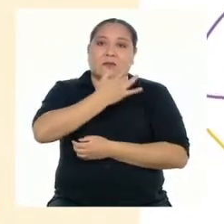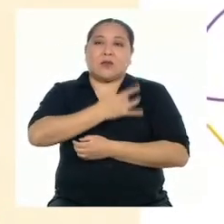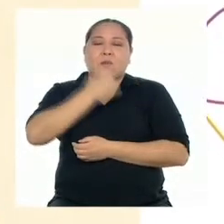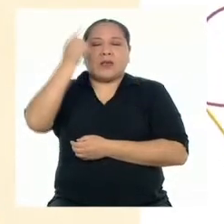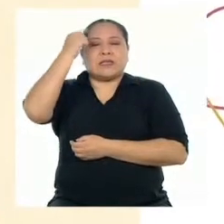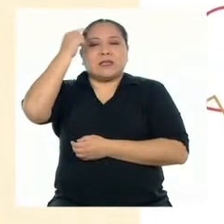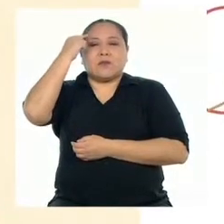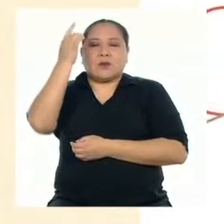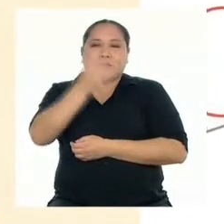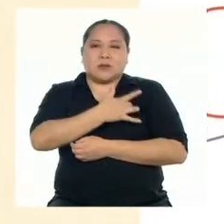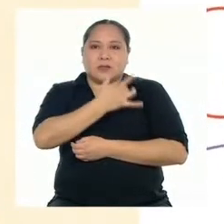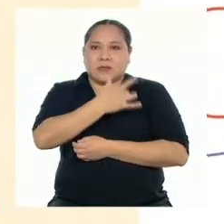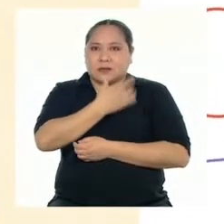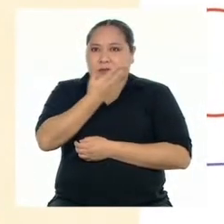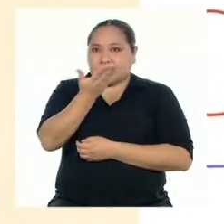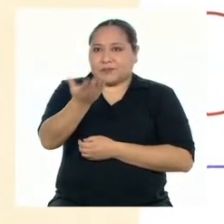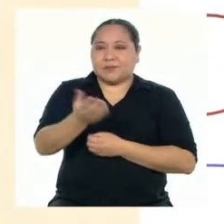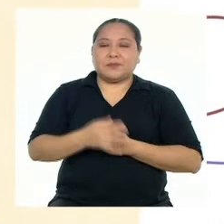y sensaciones.